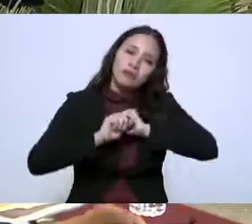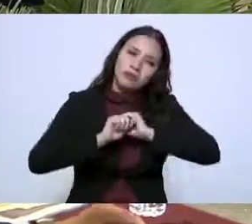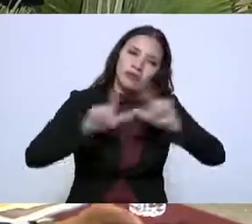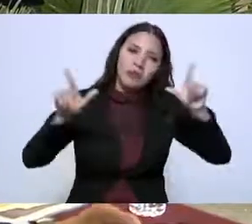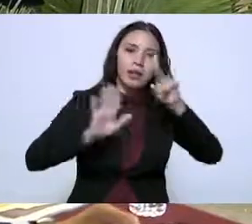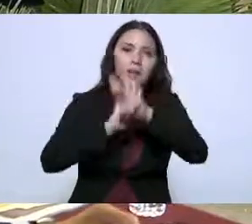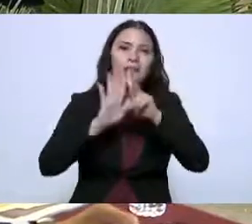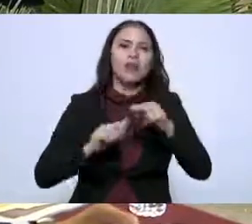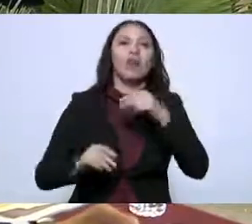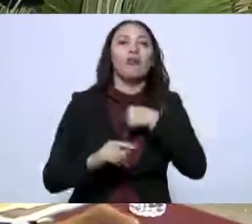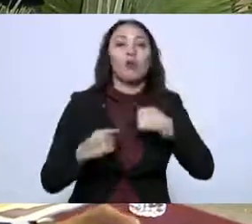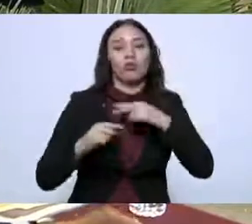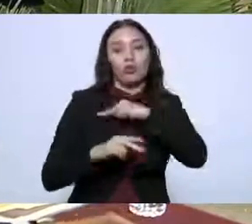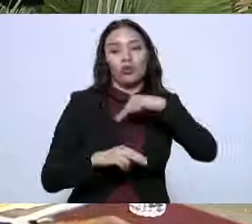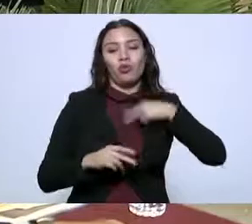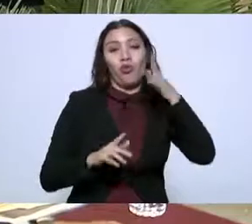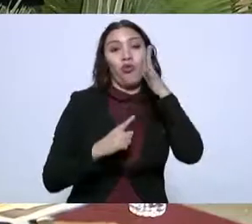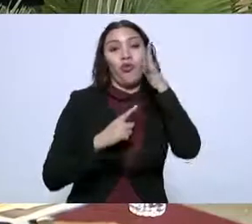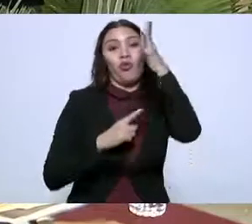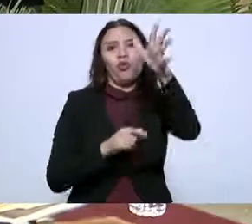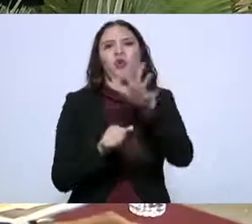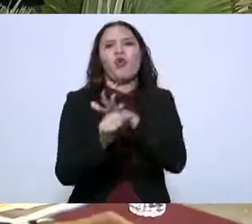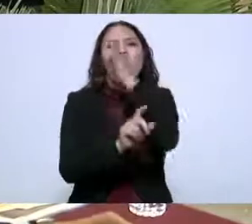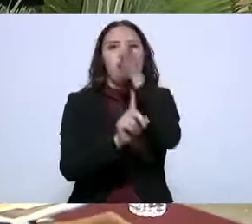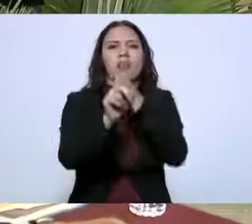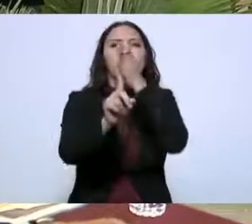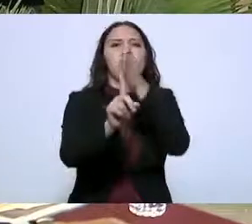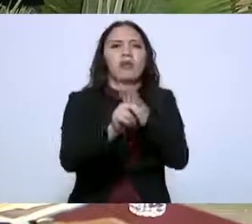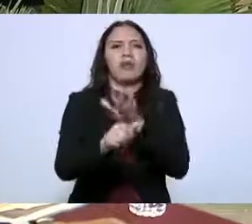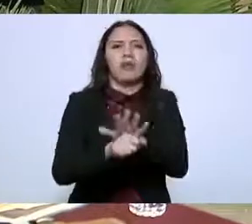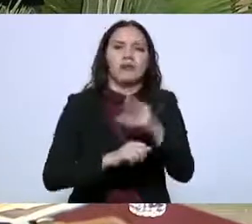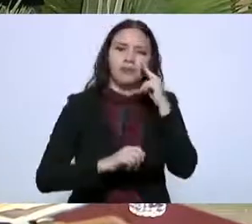que tenemos para nuestra entidad por favor